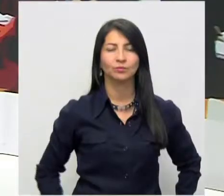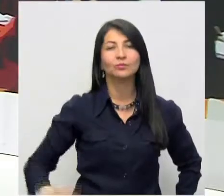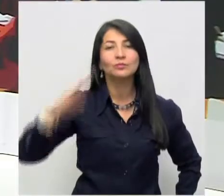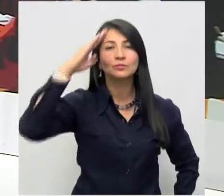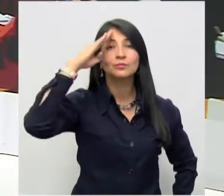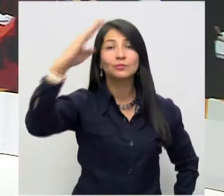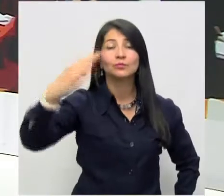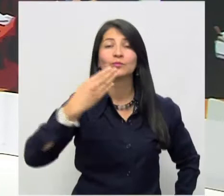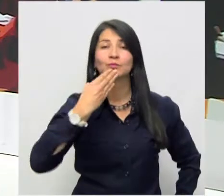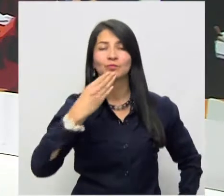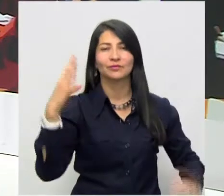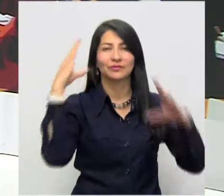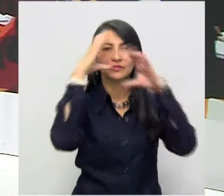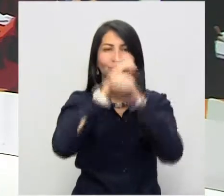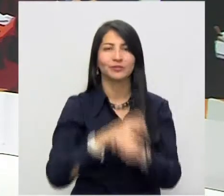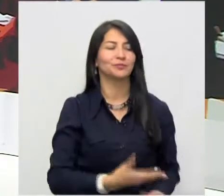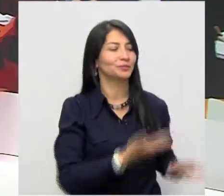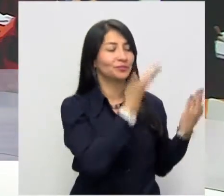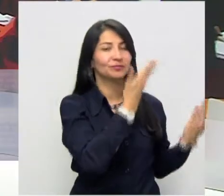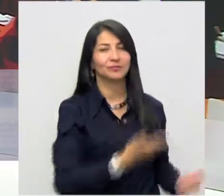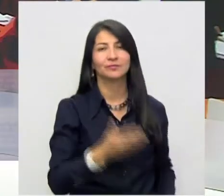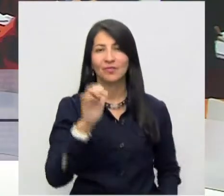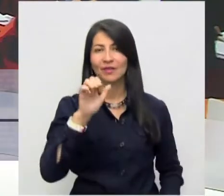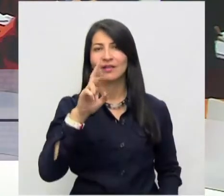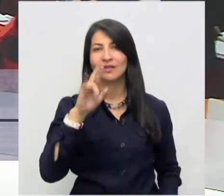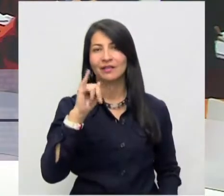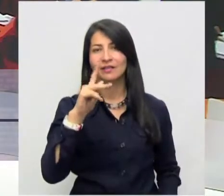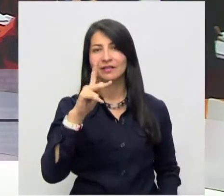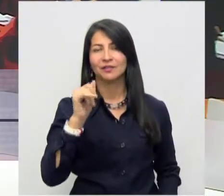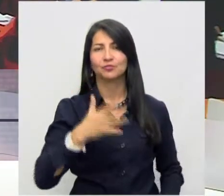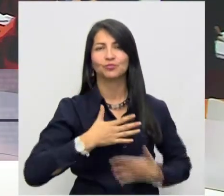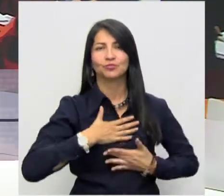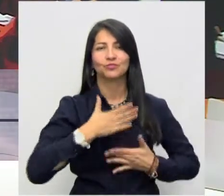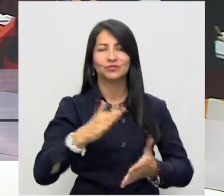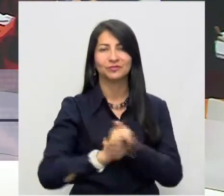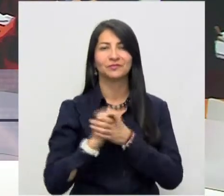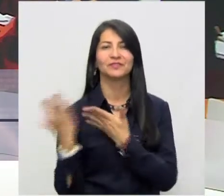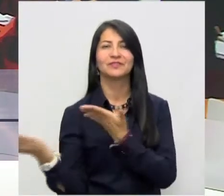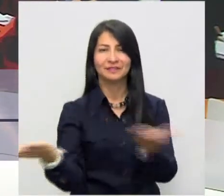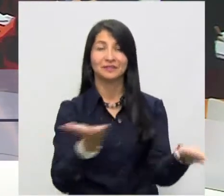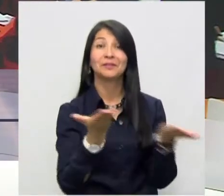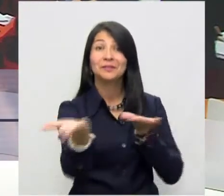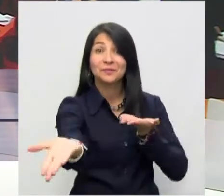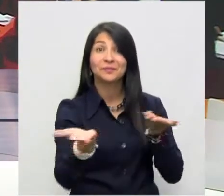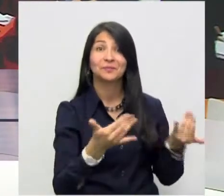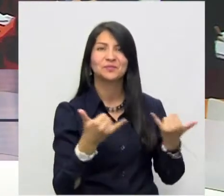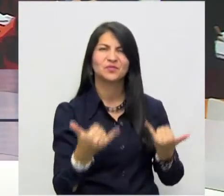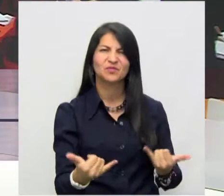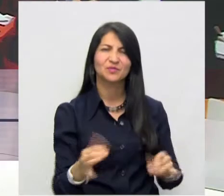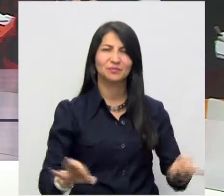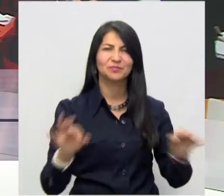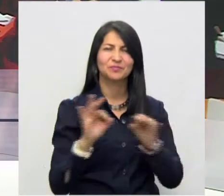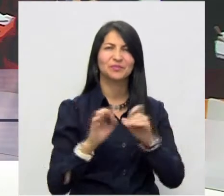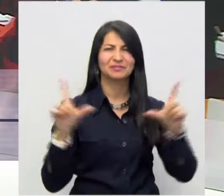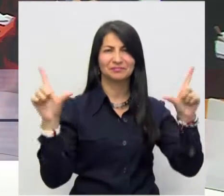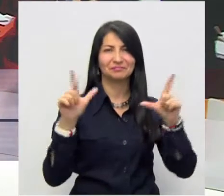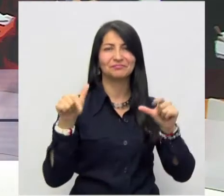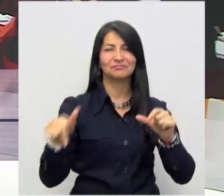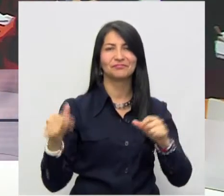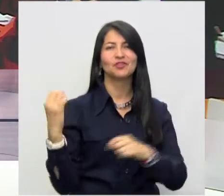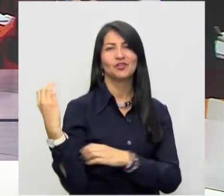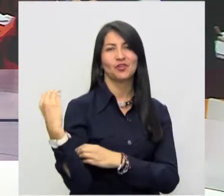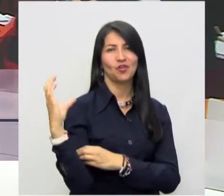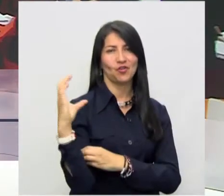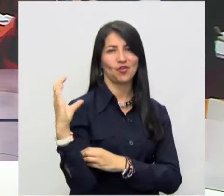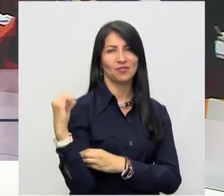Hola, tal? Muy buenas noches. Soy Erika Fontalbo y es un gusto saludarlos y volver a darles la bienvenida a Colombia Tiene Control,